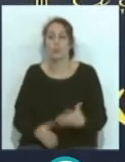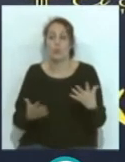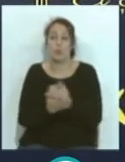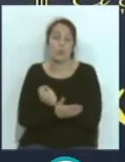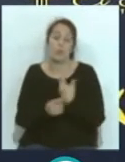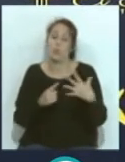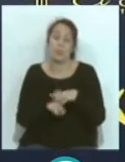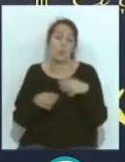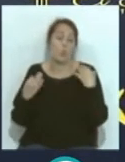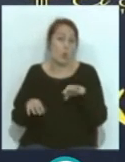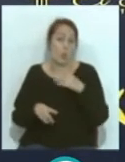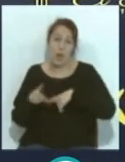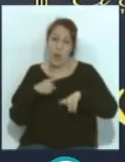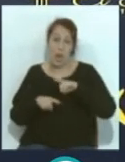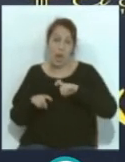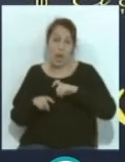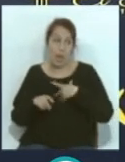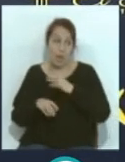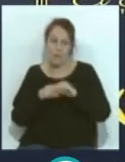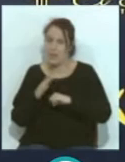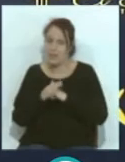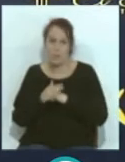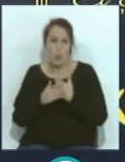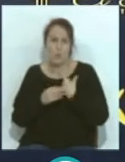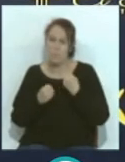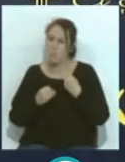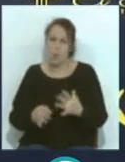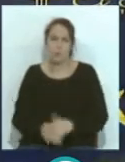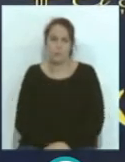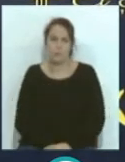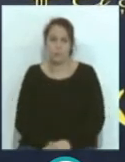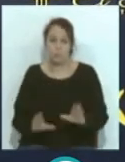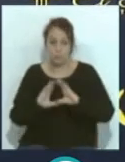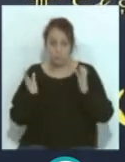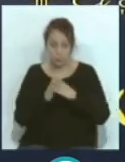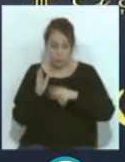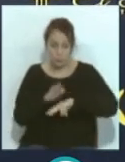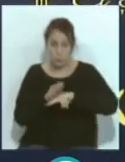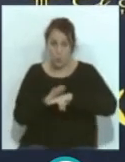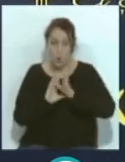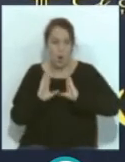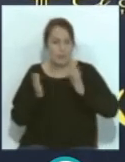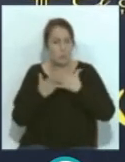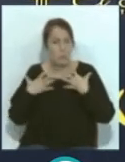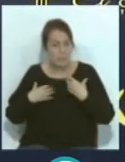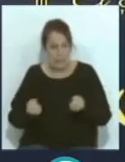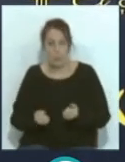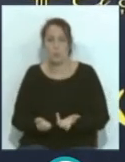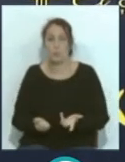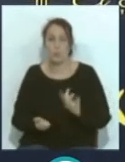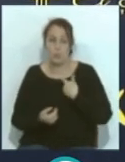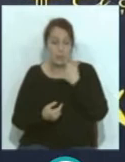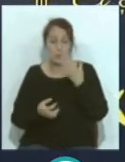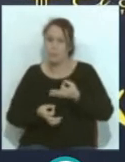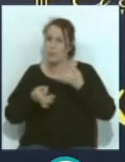vuelva a la normalidad más posible y lo antes posible. El colectivo del fútbol es un colectivo muy sano, muy sano, yo